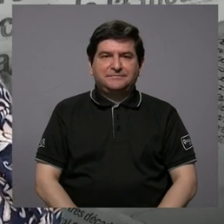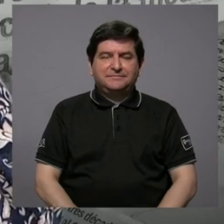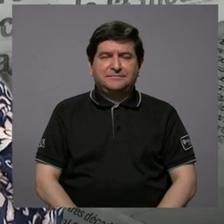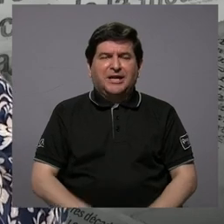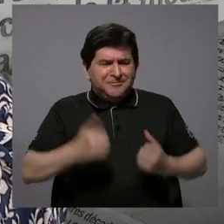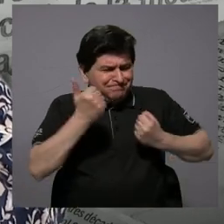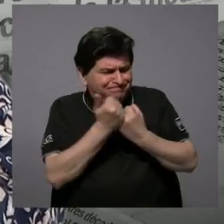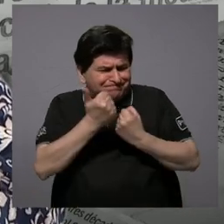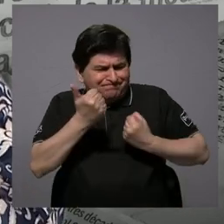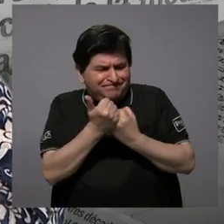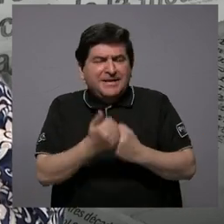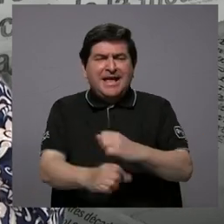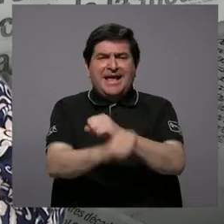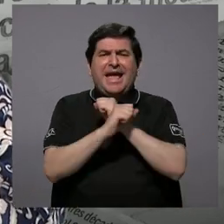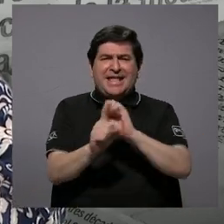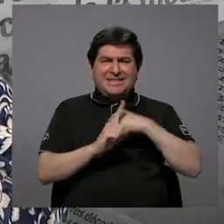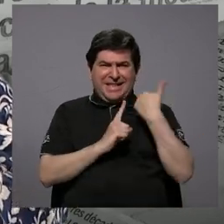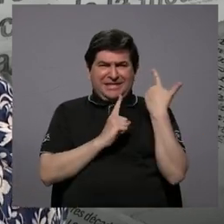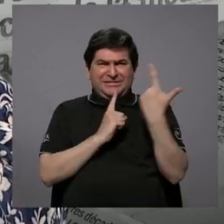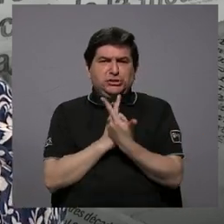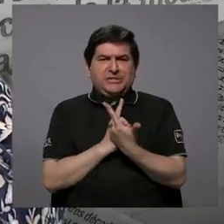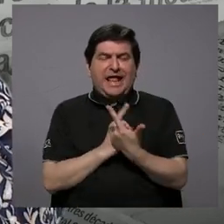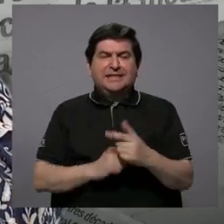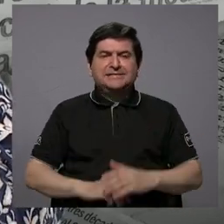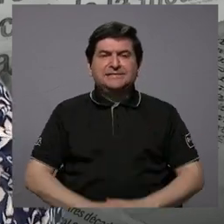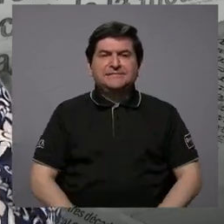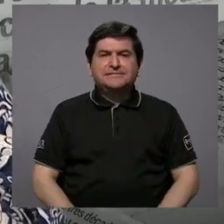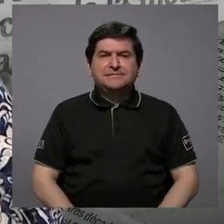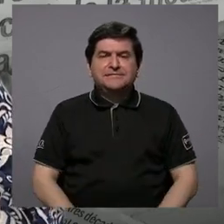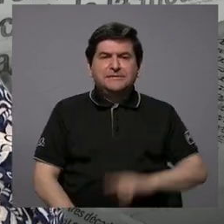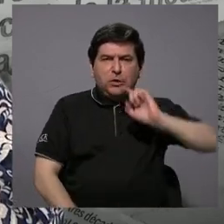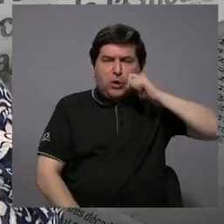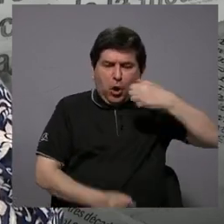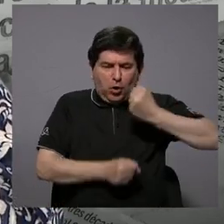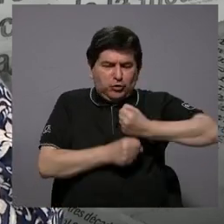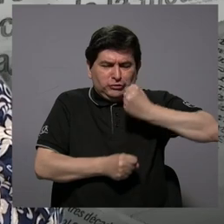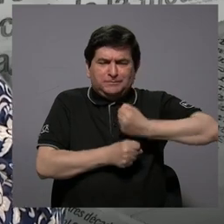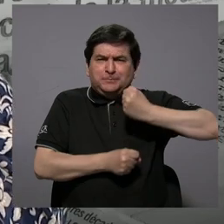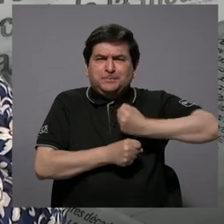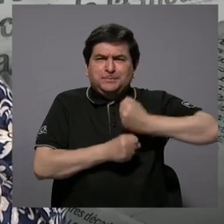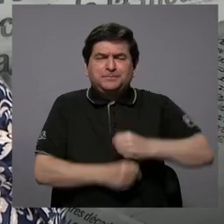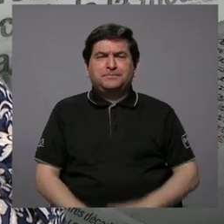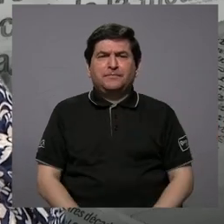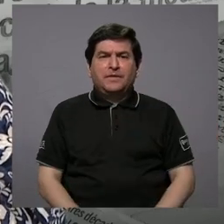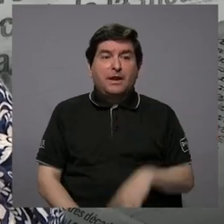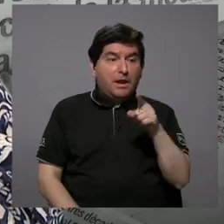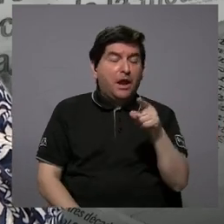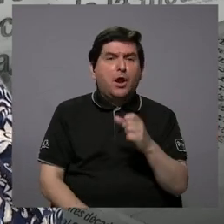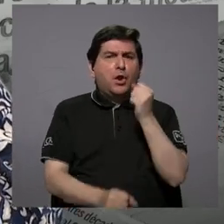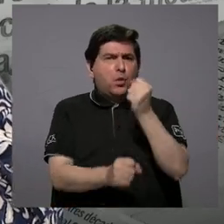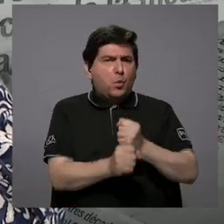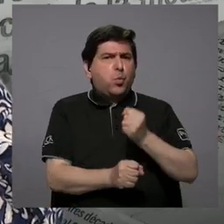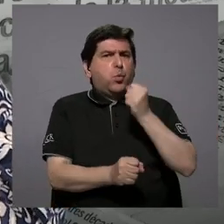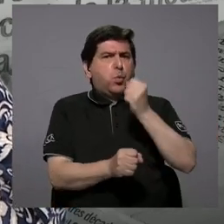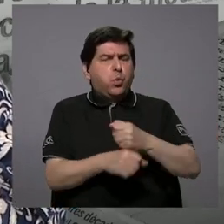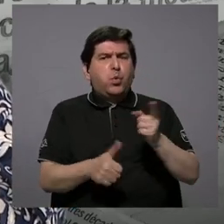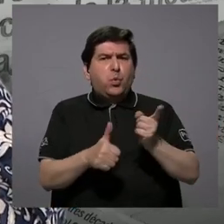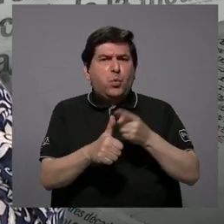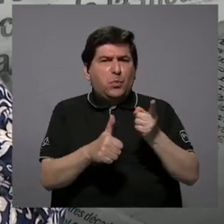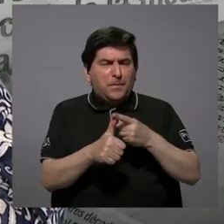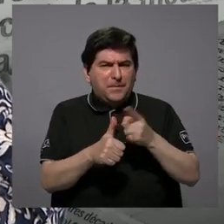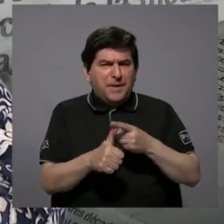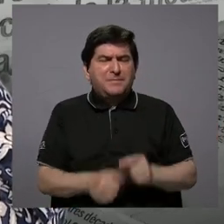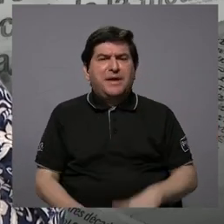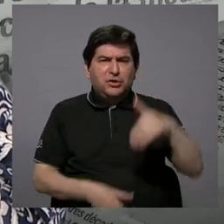fanático de las garantías sociales, del código de trabajo. Había trabajado de los primeros